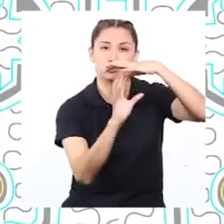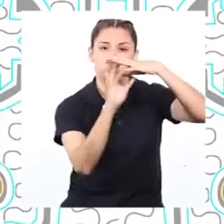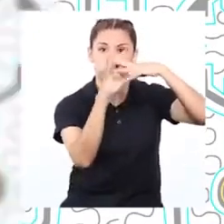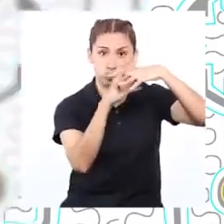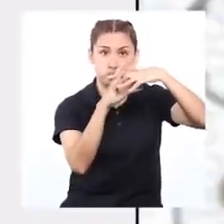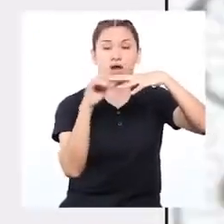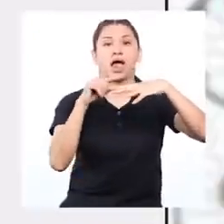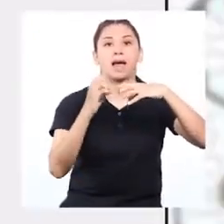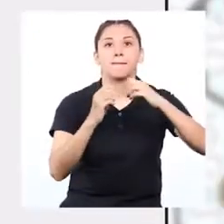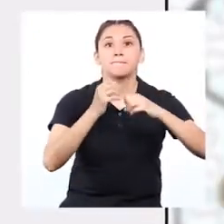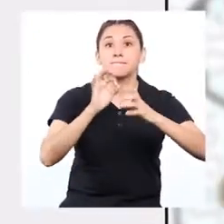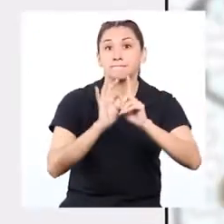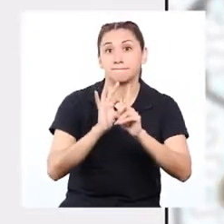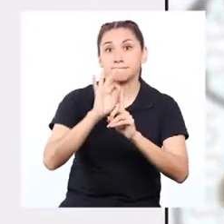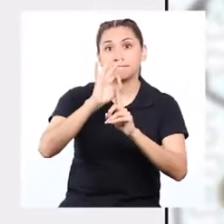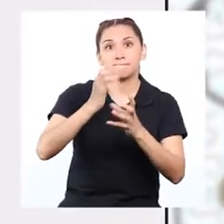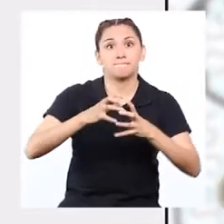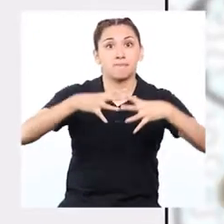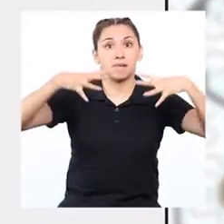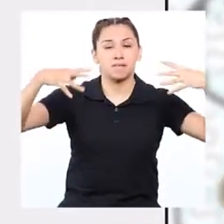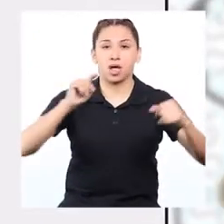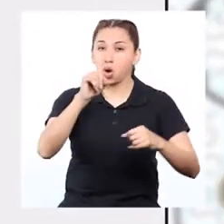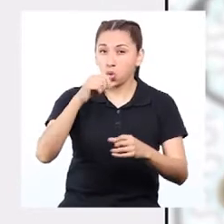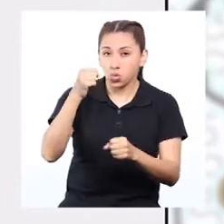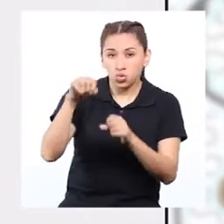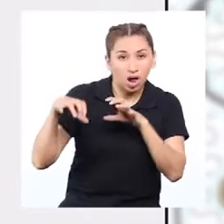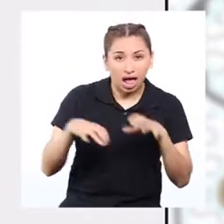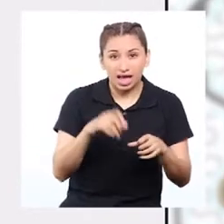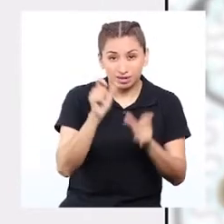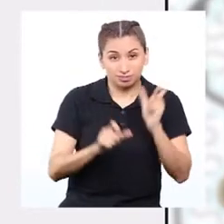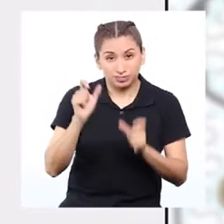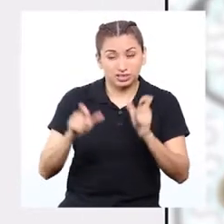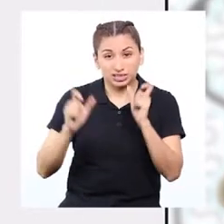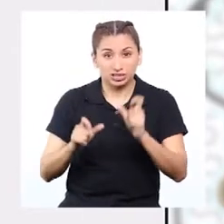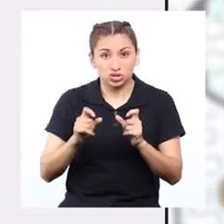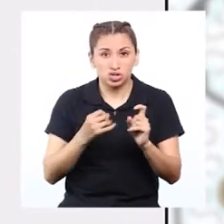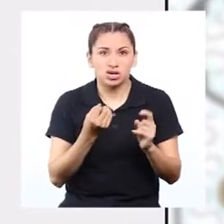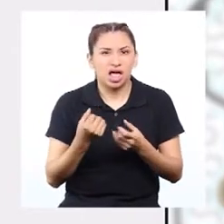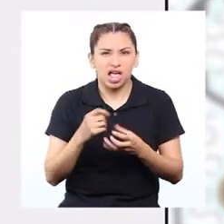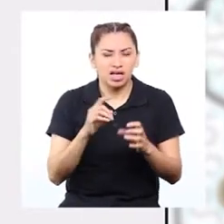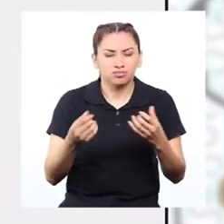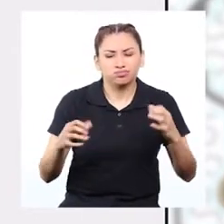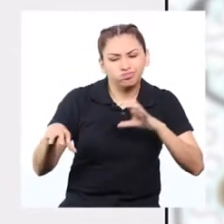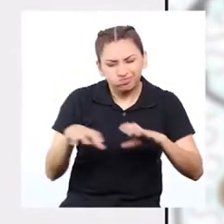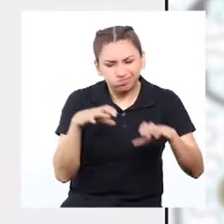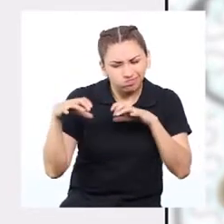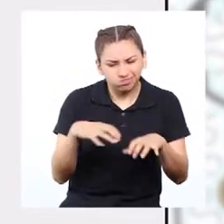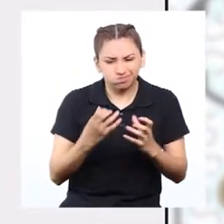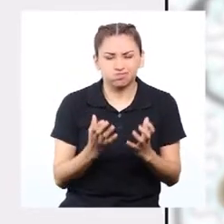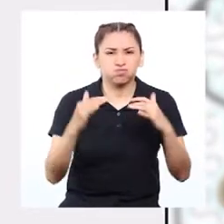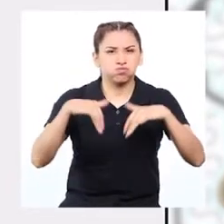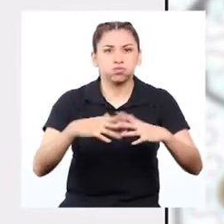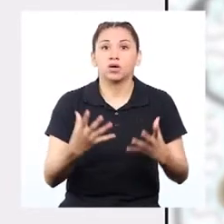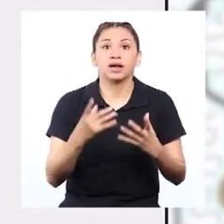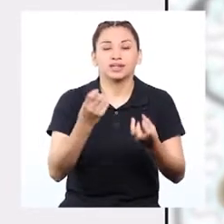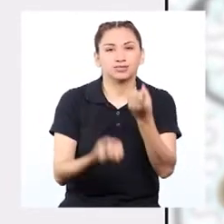aumentan el calor. Una de las actividades humanas que aumentan los gases de efecto invernadero